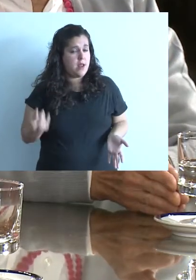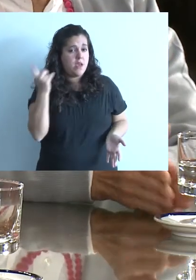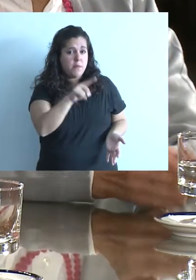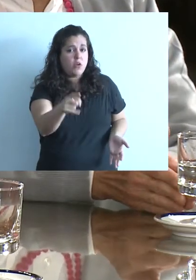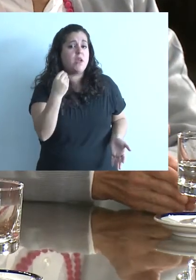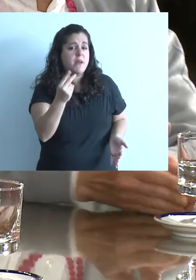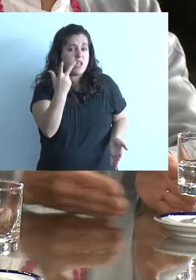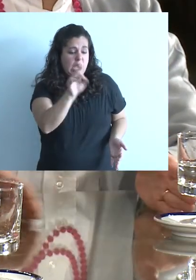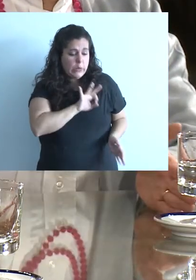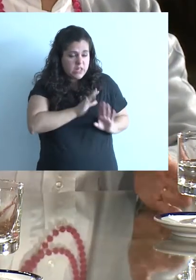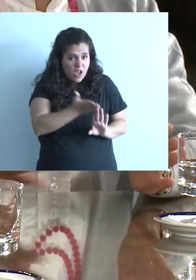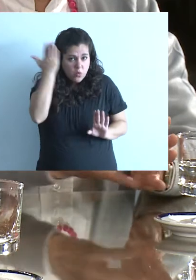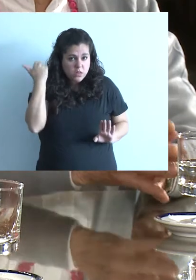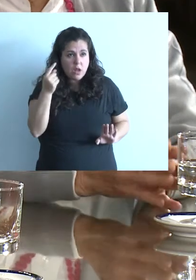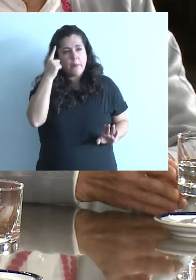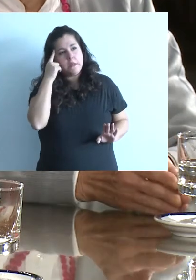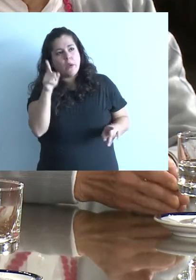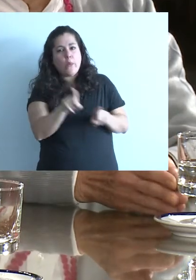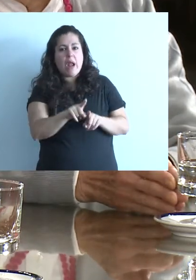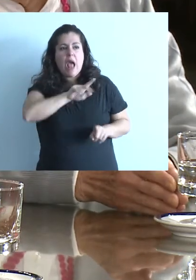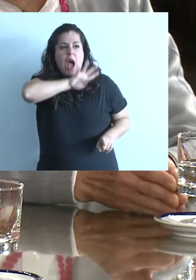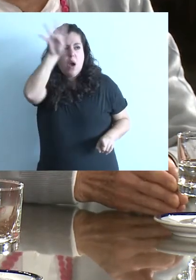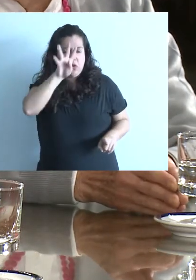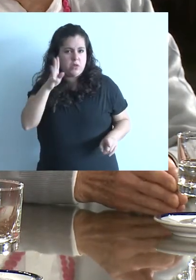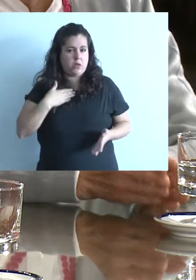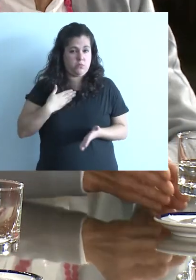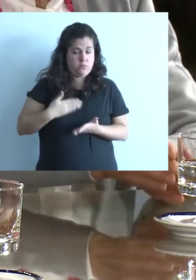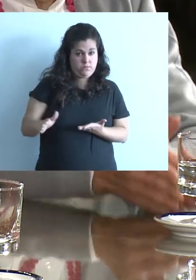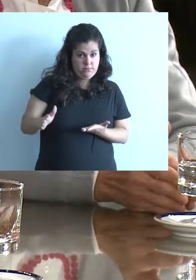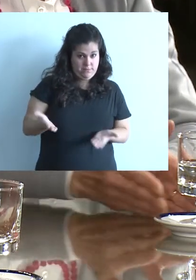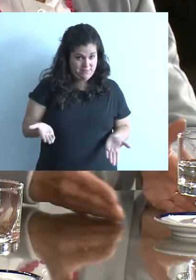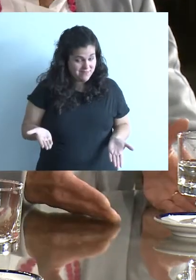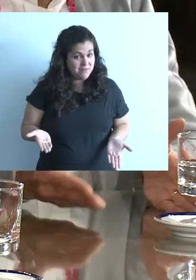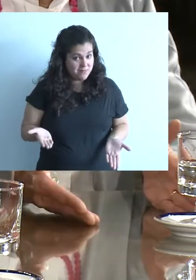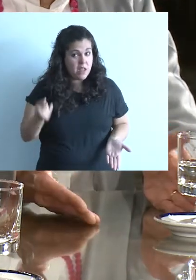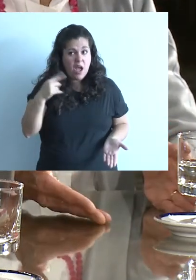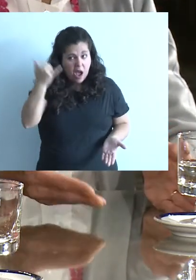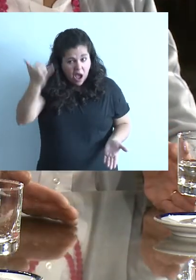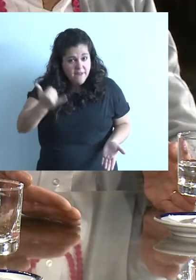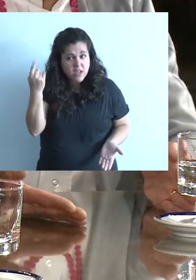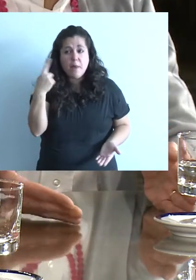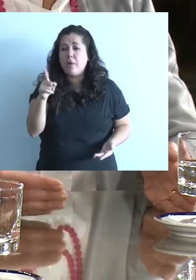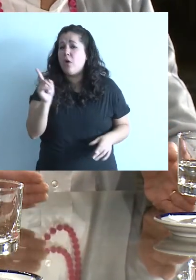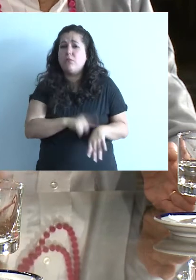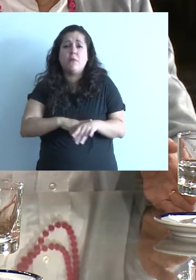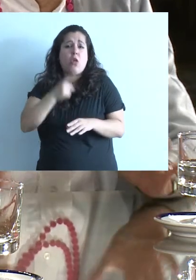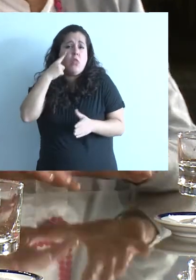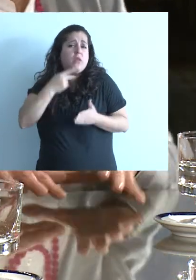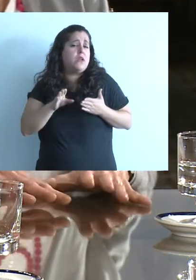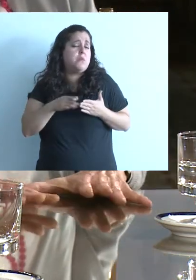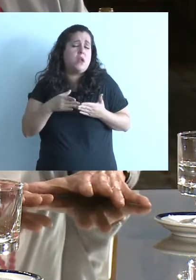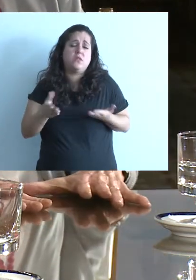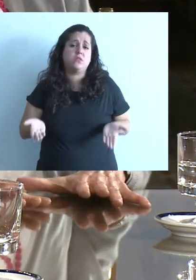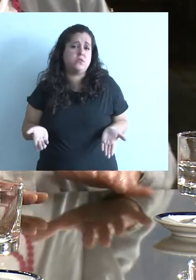es que, ¿viste que hasta hace 20 años se pensaba que en la Argentina no había indígenas? Lo que pasa es que sí había, pero era tal la discriminación